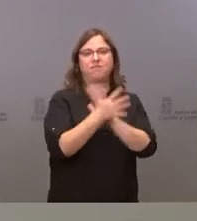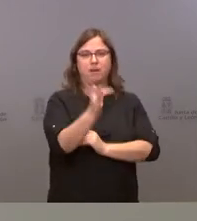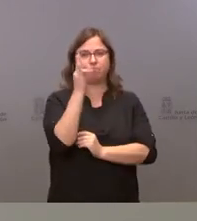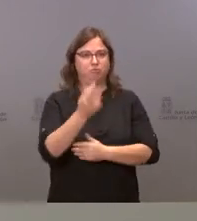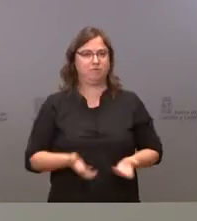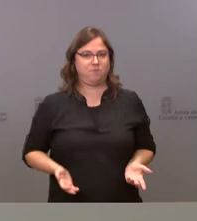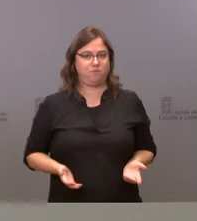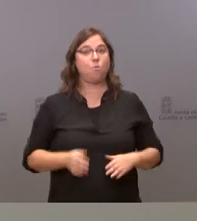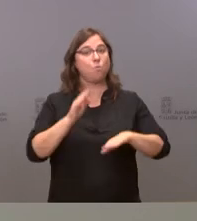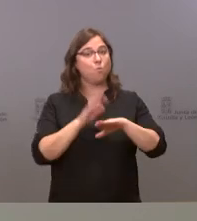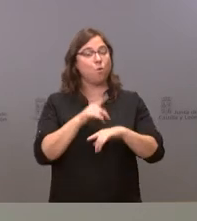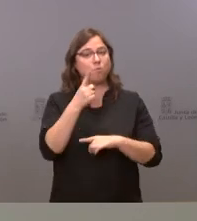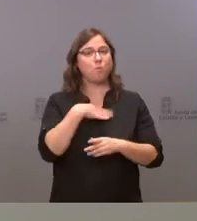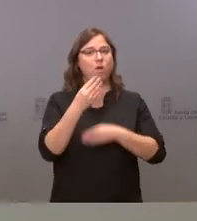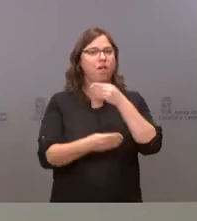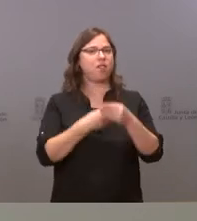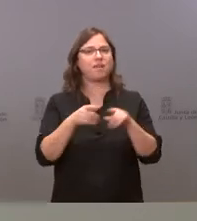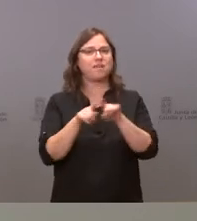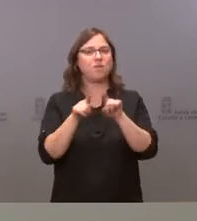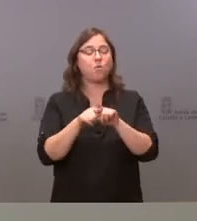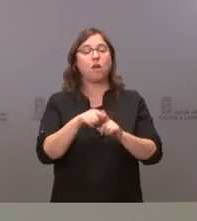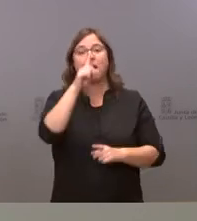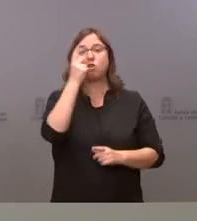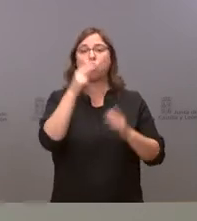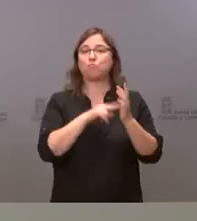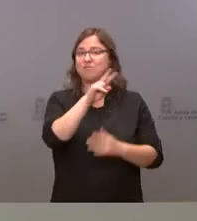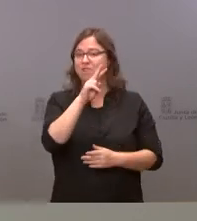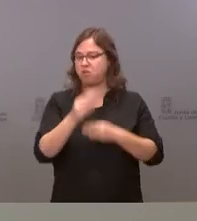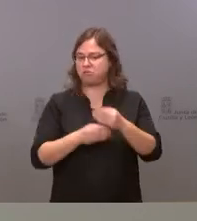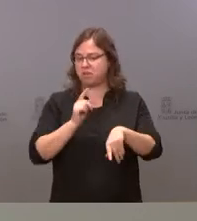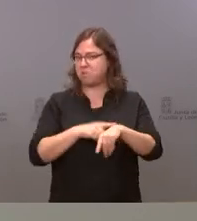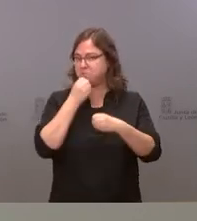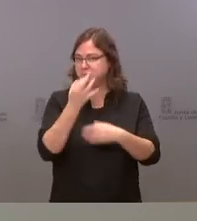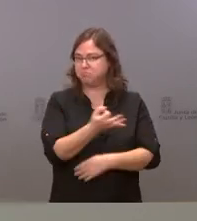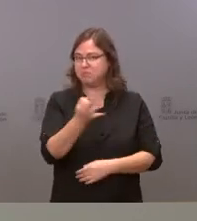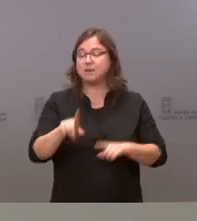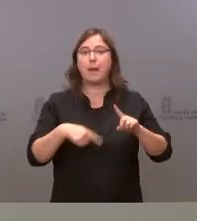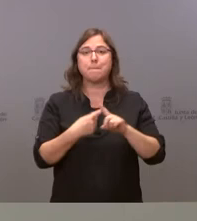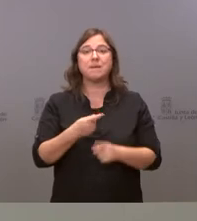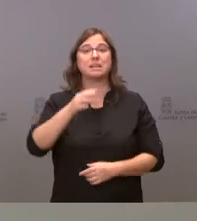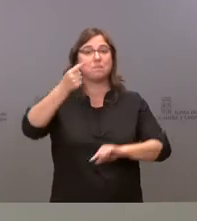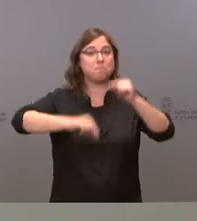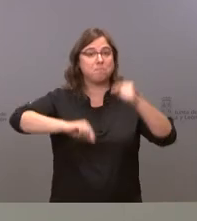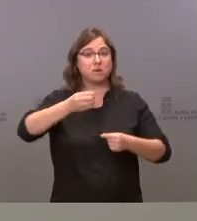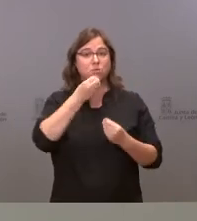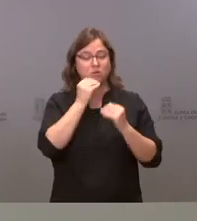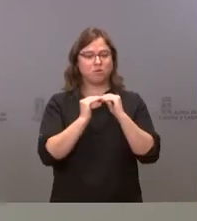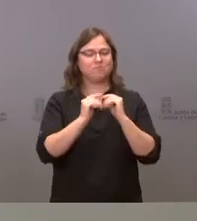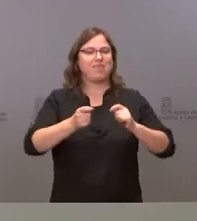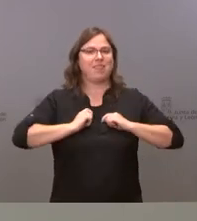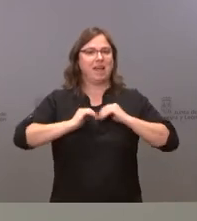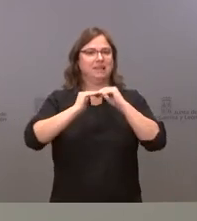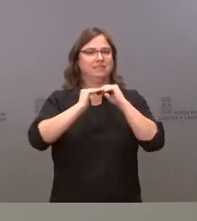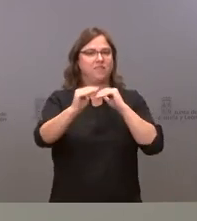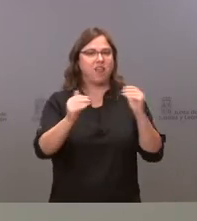desarrollarse en el escenario del año 2022 y segundo porque un presupuesto nuevo también da estabilidad da confianza y da